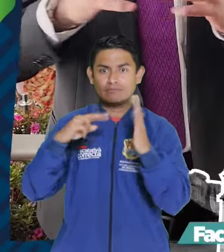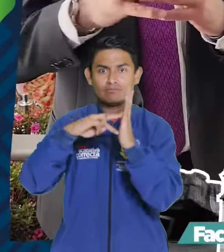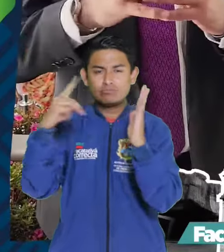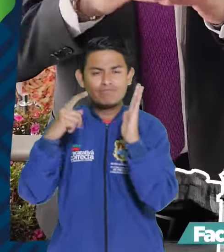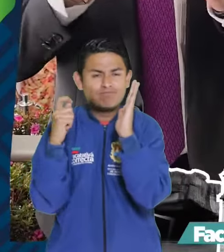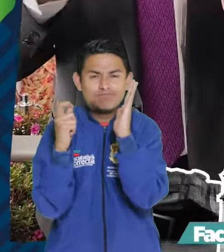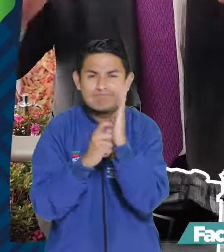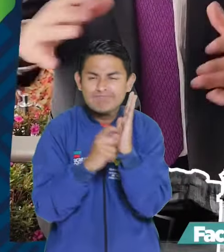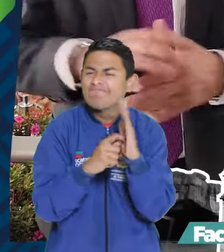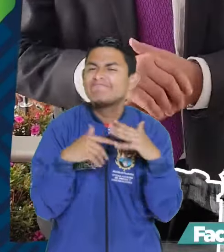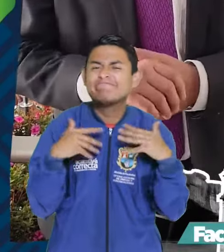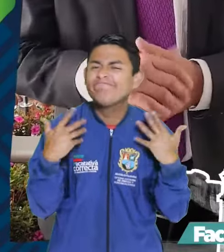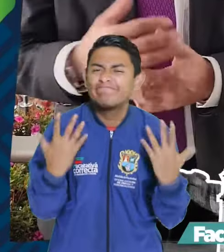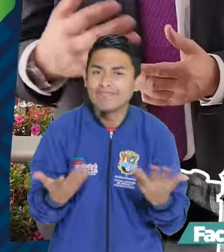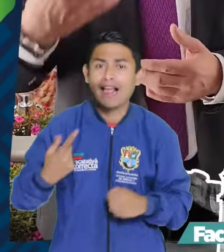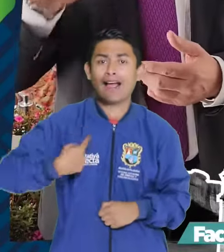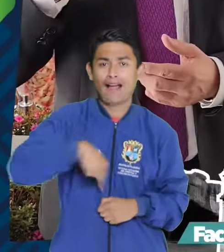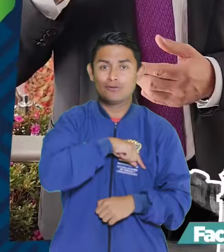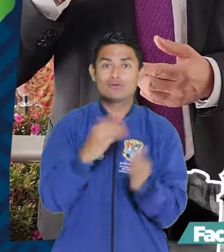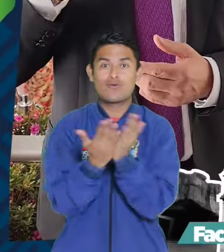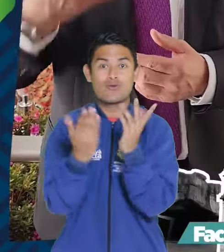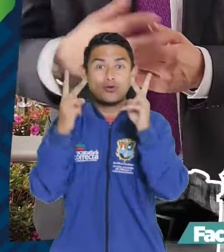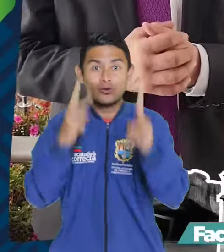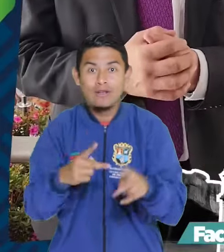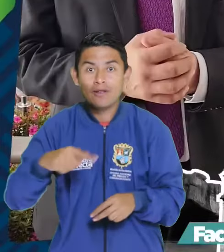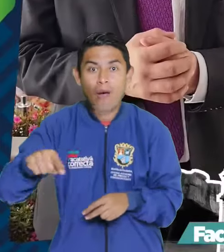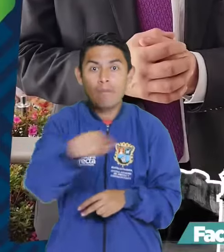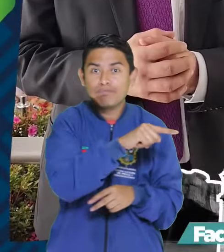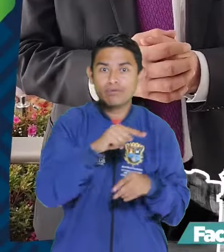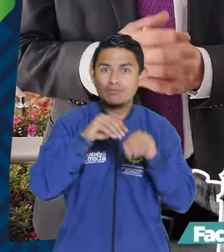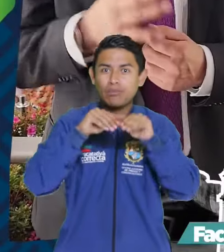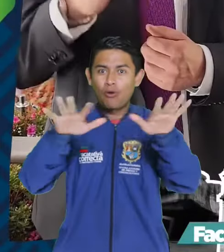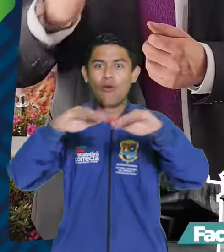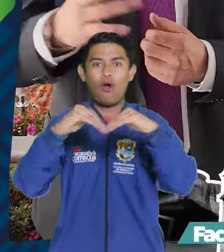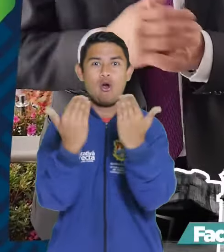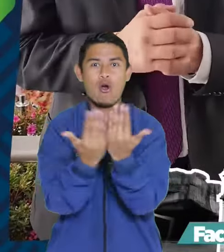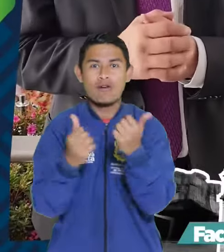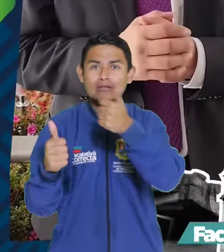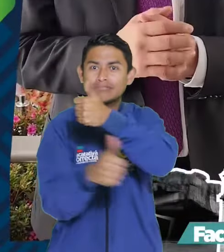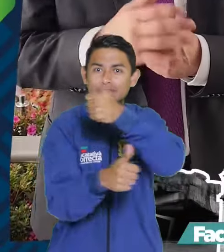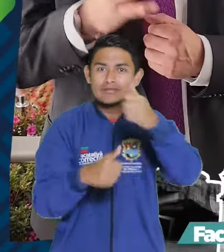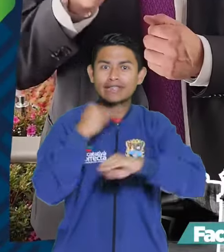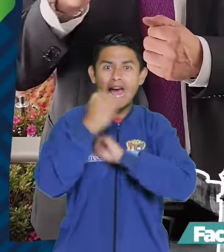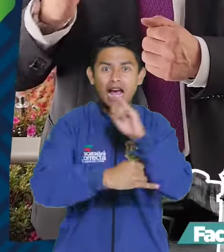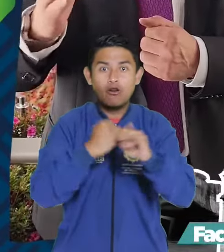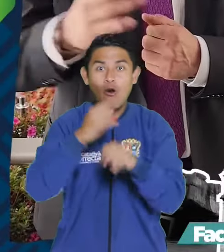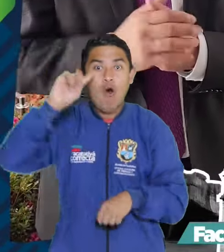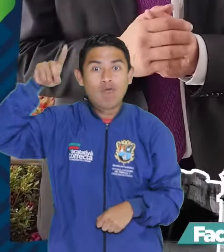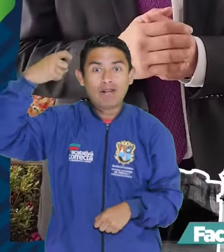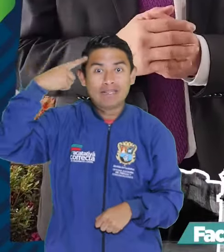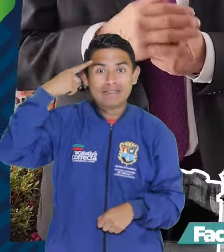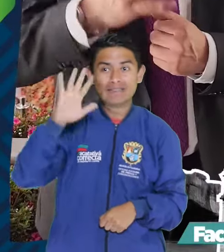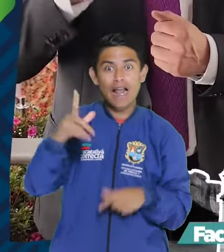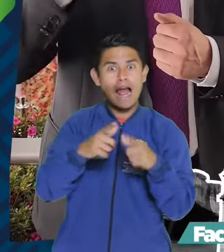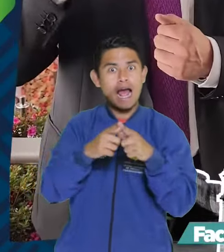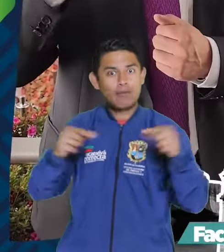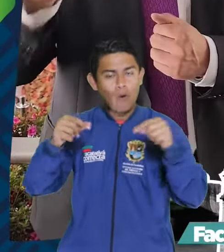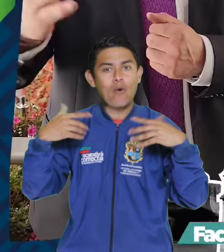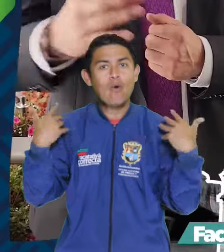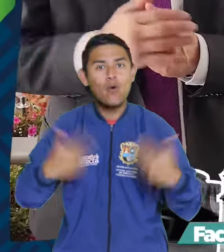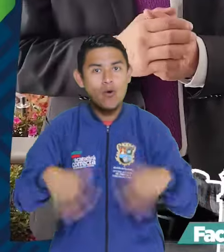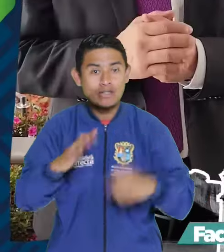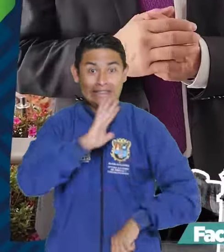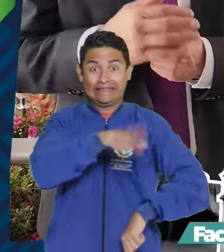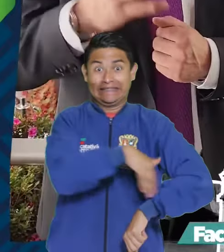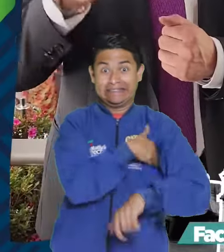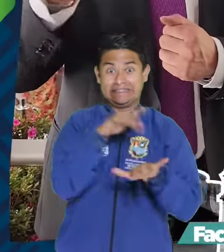vivero con tecnología apunta para nuestros estudiantes de nuestros colegios. Esa cooperación internacional con el gobierno del Japón, la Secretaría